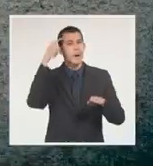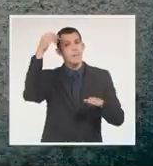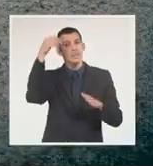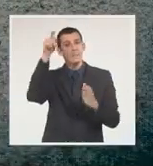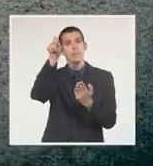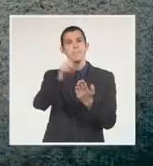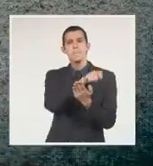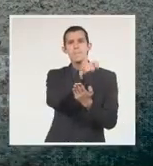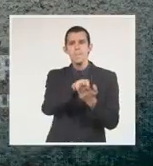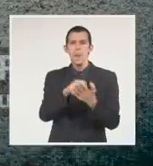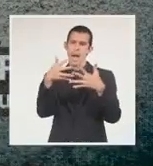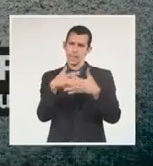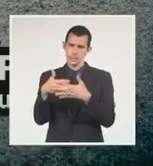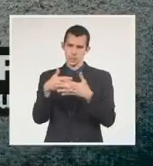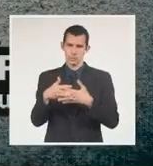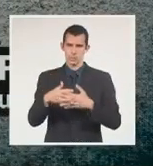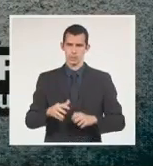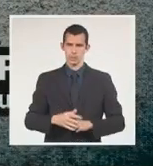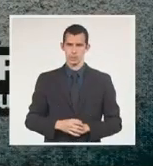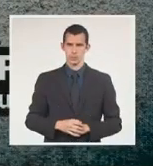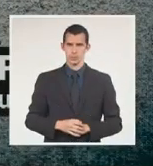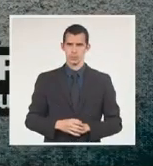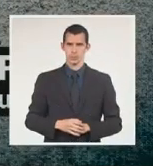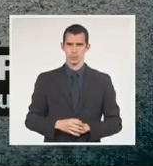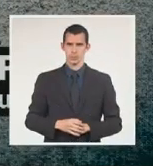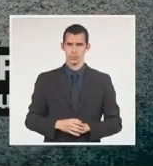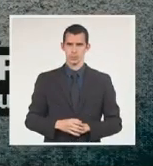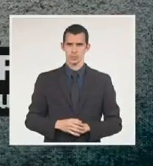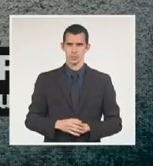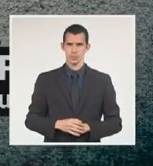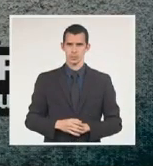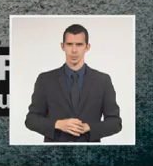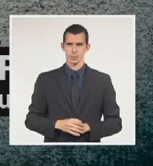Esta estructura ahí está organizada, tiene varios eslabones,